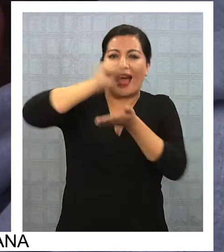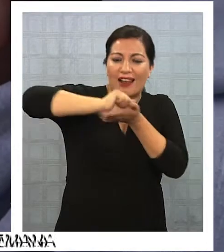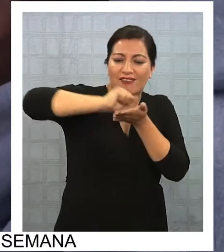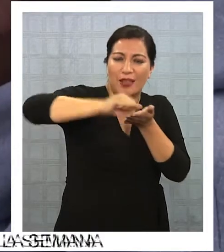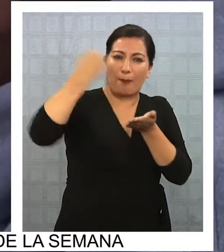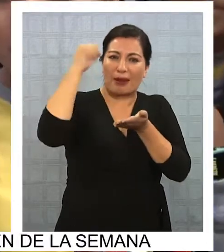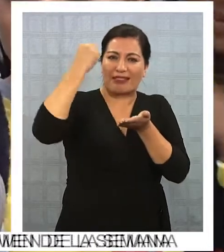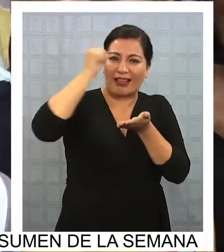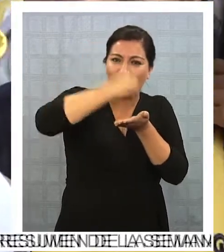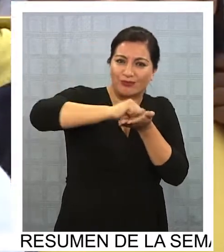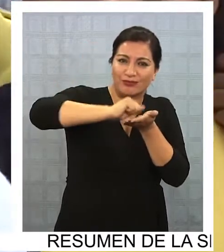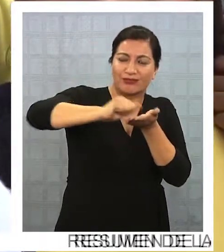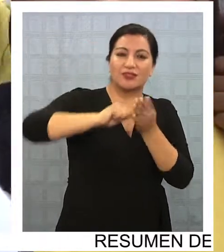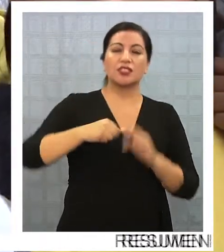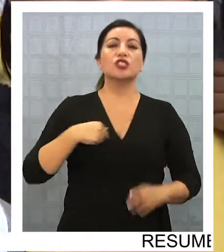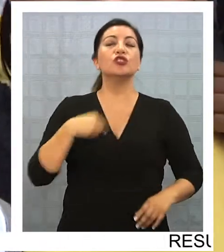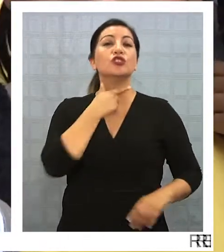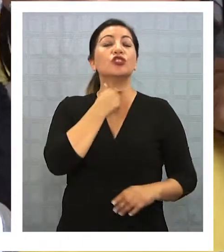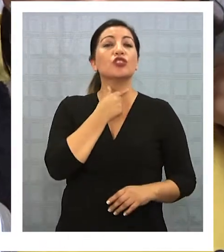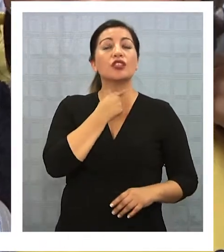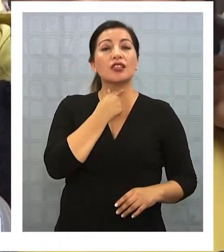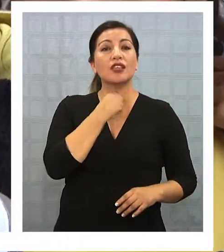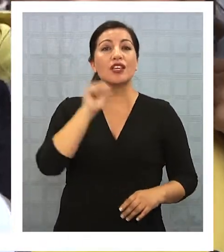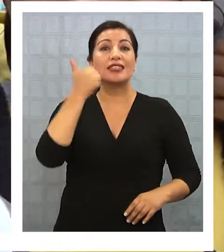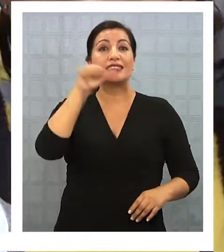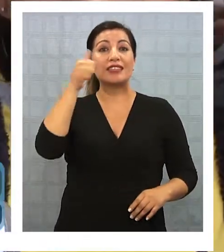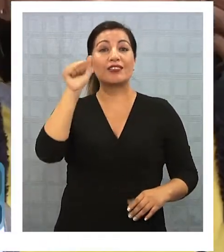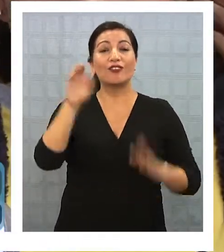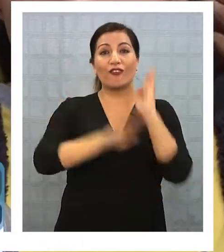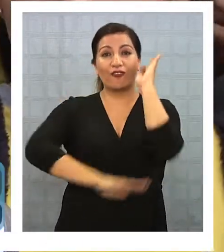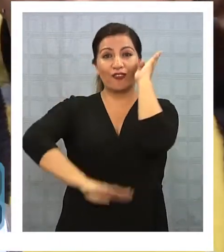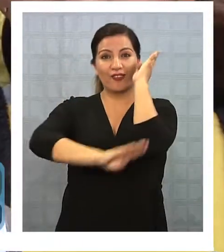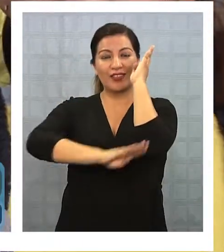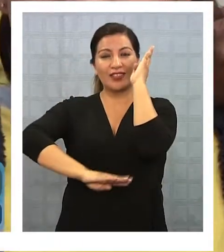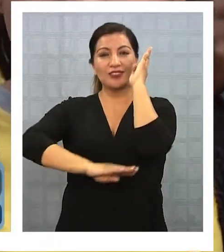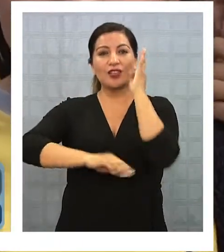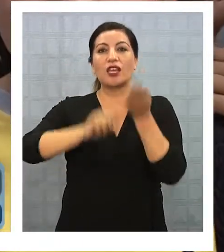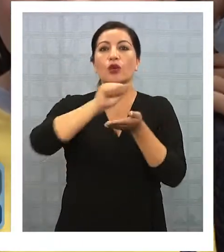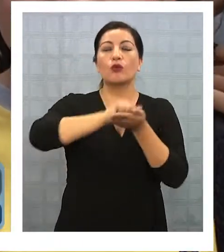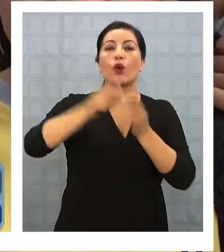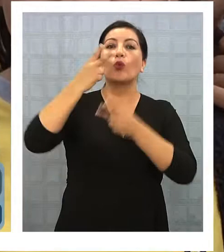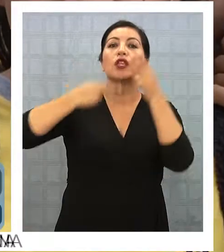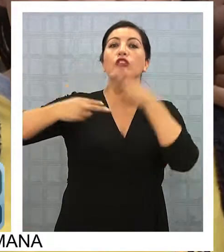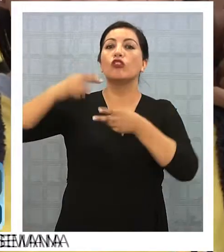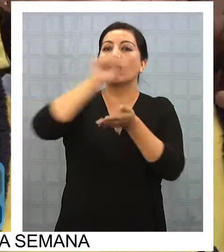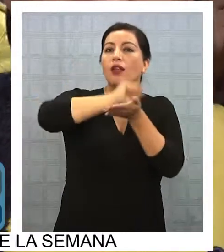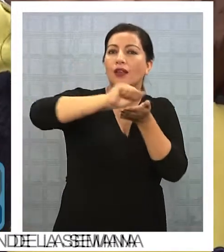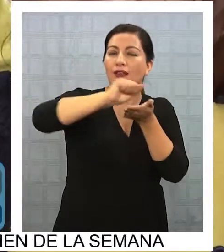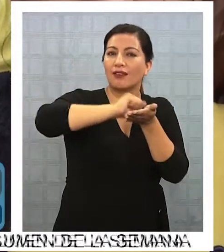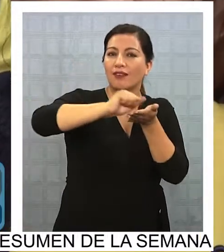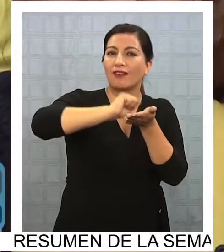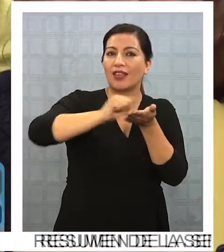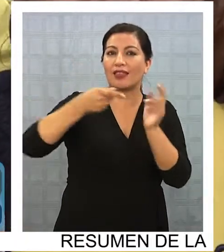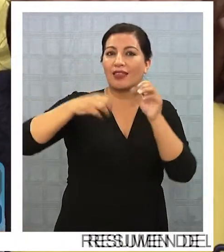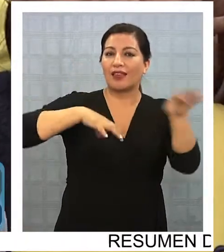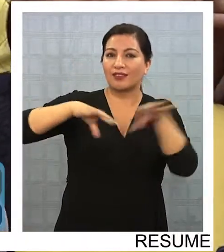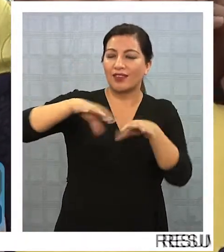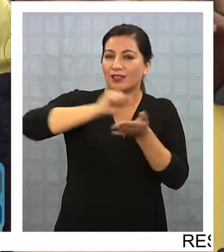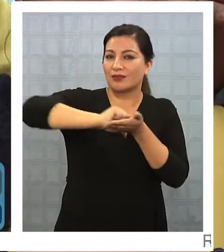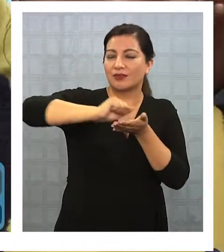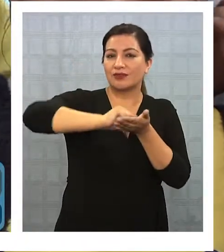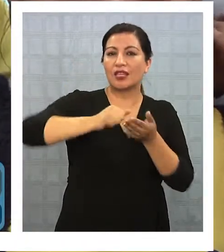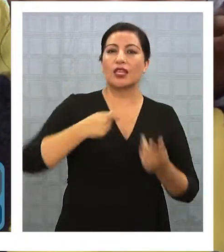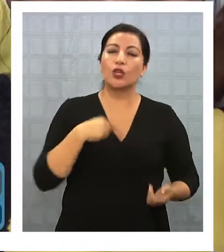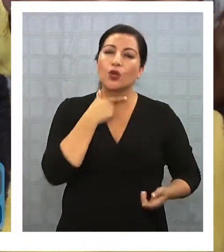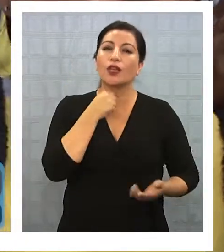aprendido. Yo voy en sexto básico y me escribí un cuento para este evento y